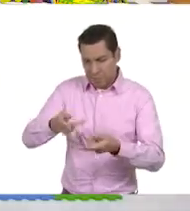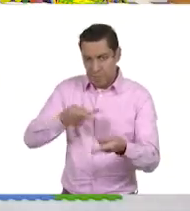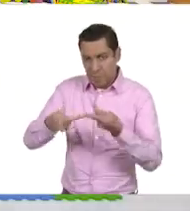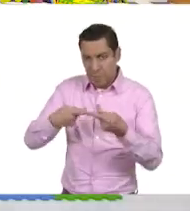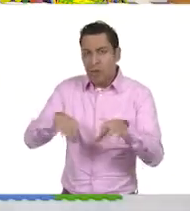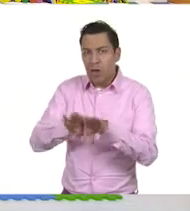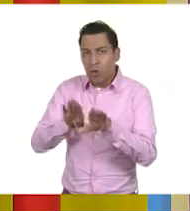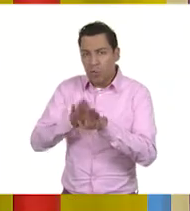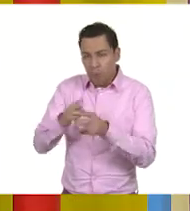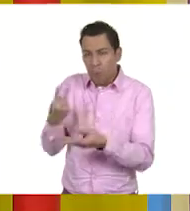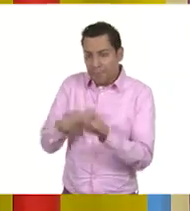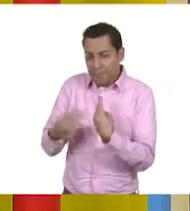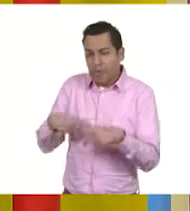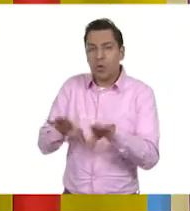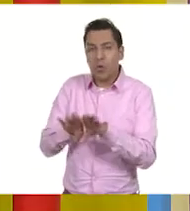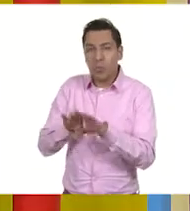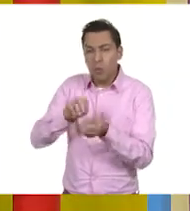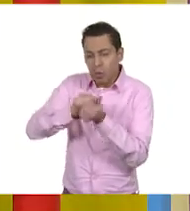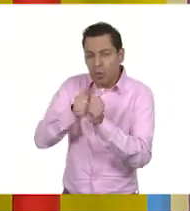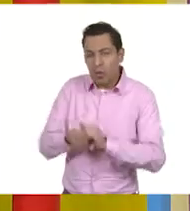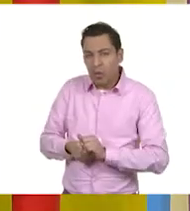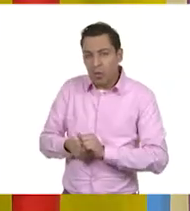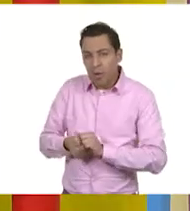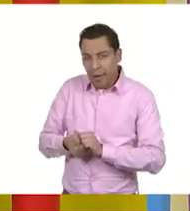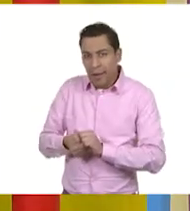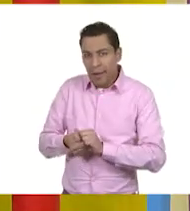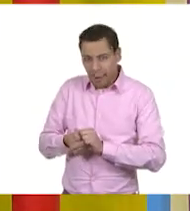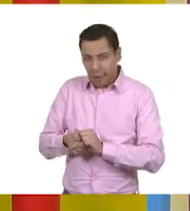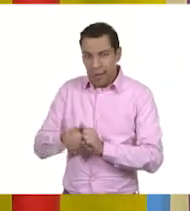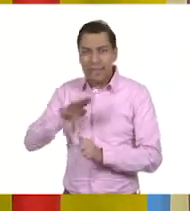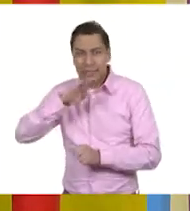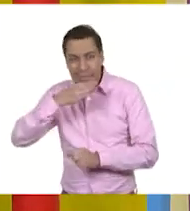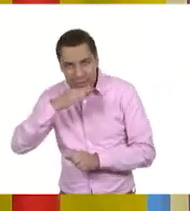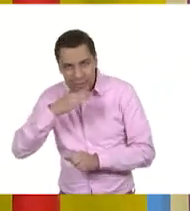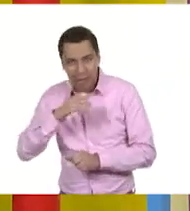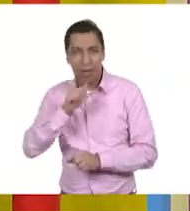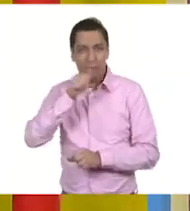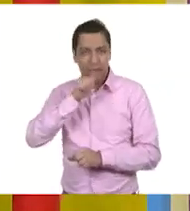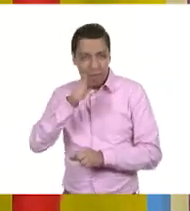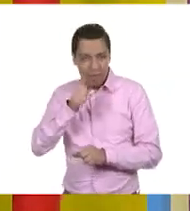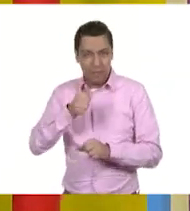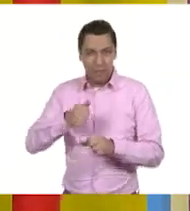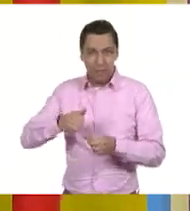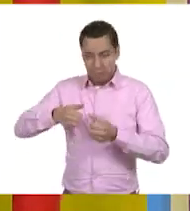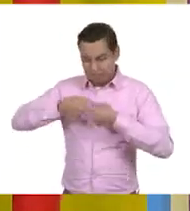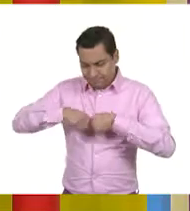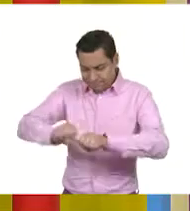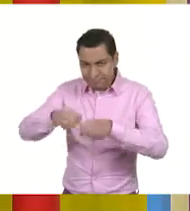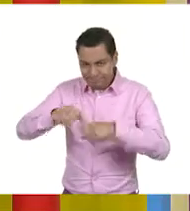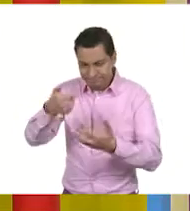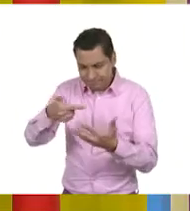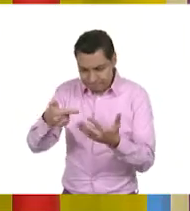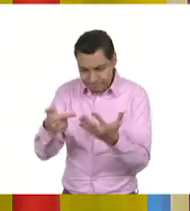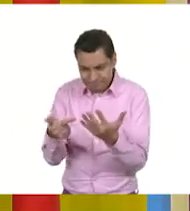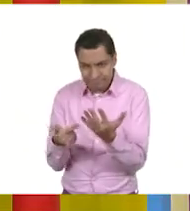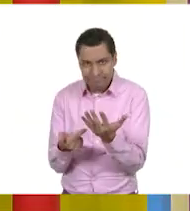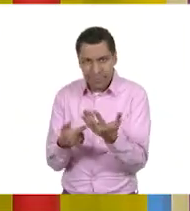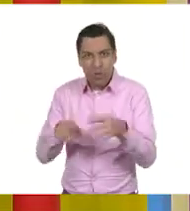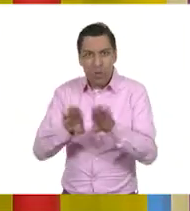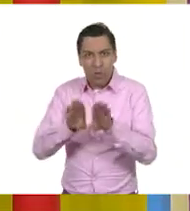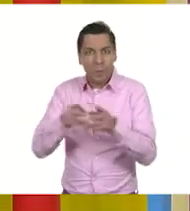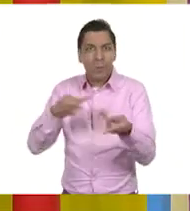el maíz. Bueno, a veces hasta de los tres, porque necesita una receta para elaborarse. Cierto. ¿y eso de